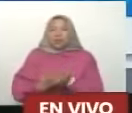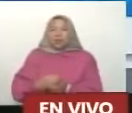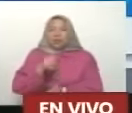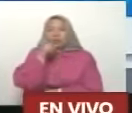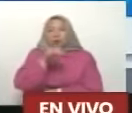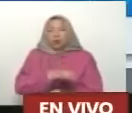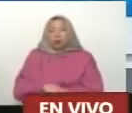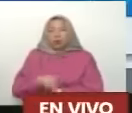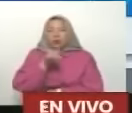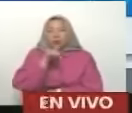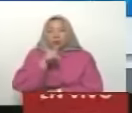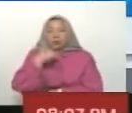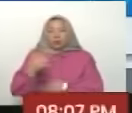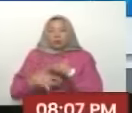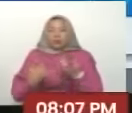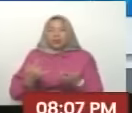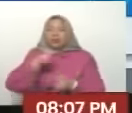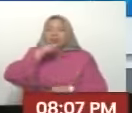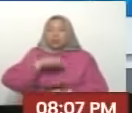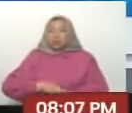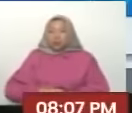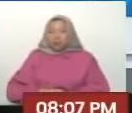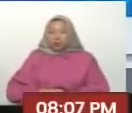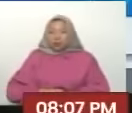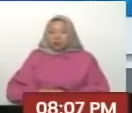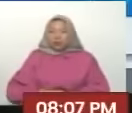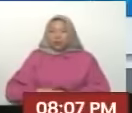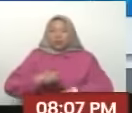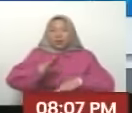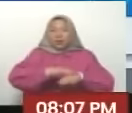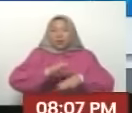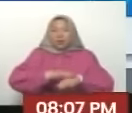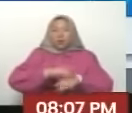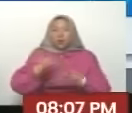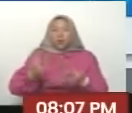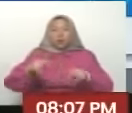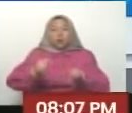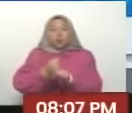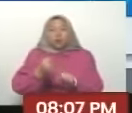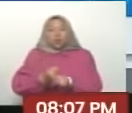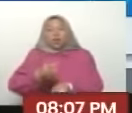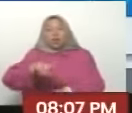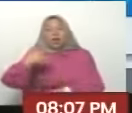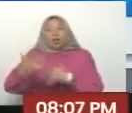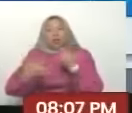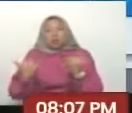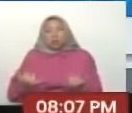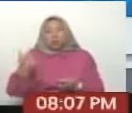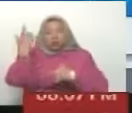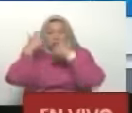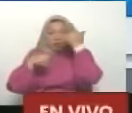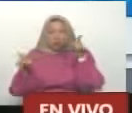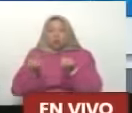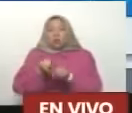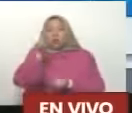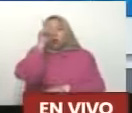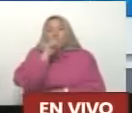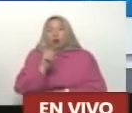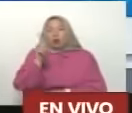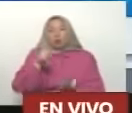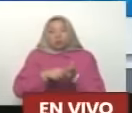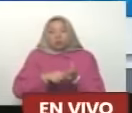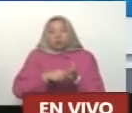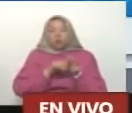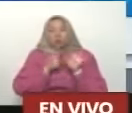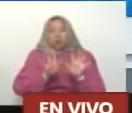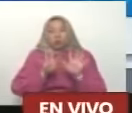Y se iba de la historia El llamado bloque Del socialismo real Chávez levantaba En el año 1990